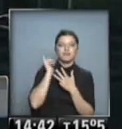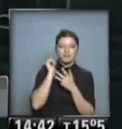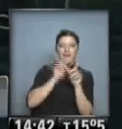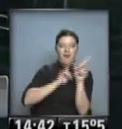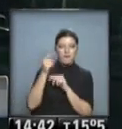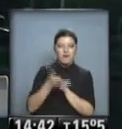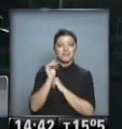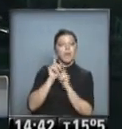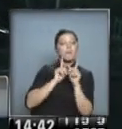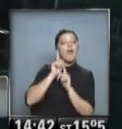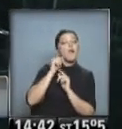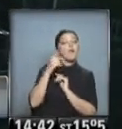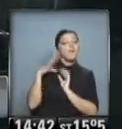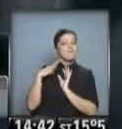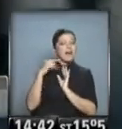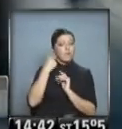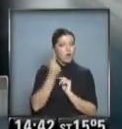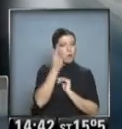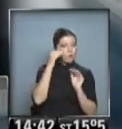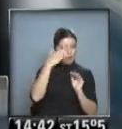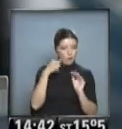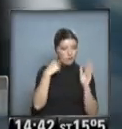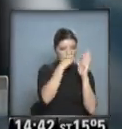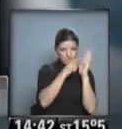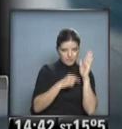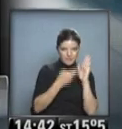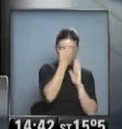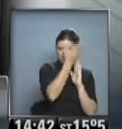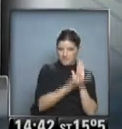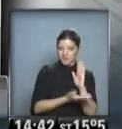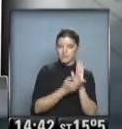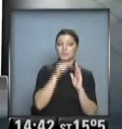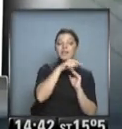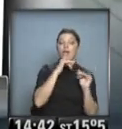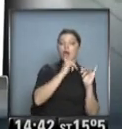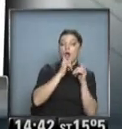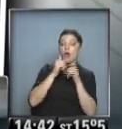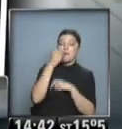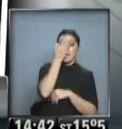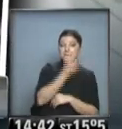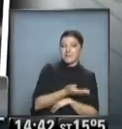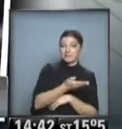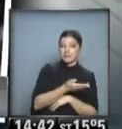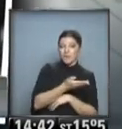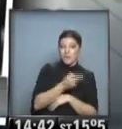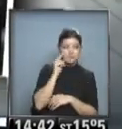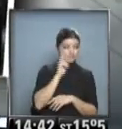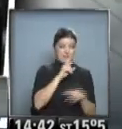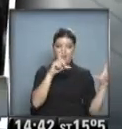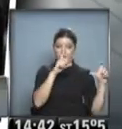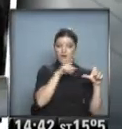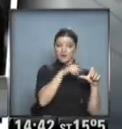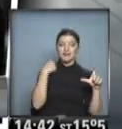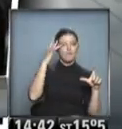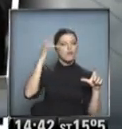acertar, aquí está. Atención. Último dato de la incógnita de hoy para revelarles el nombre de nuestro personaje. En su juventud, nuestro personaje, aquel que están viendo allí en la fotografía,